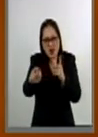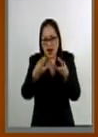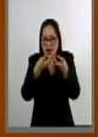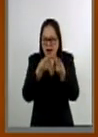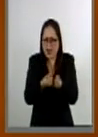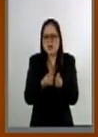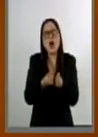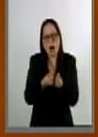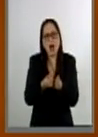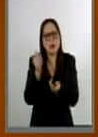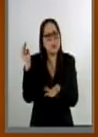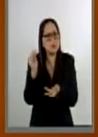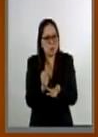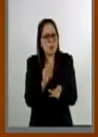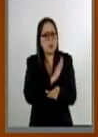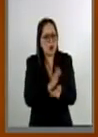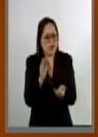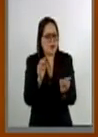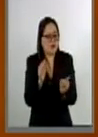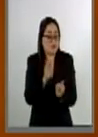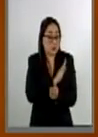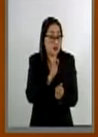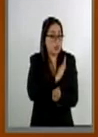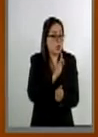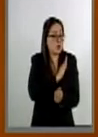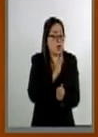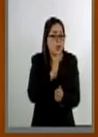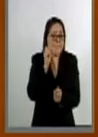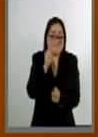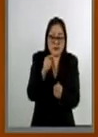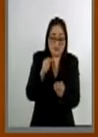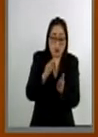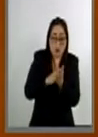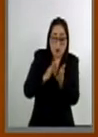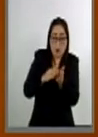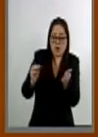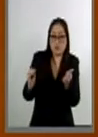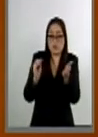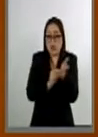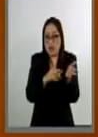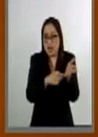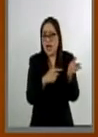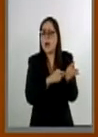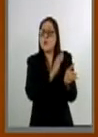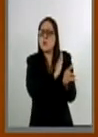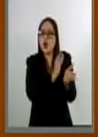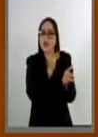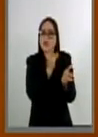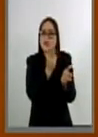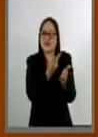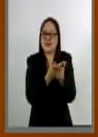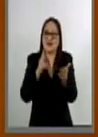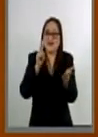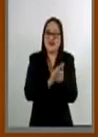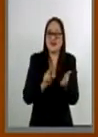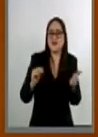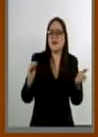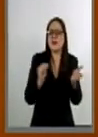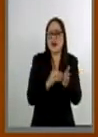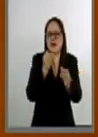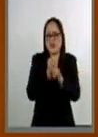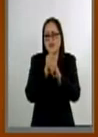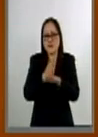como lo que puede ser aprovechar en un solo documento en donde pueda aparecer los datos correspondientes